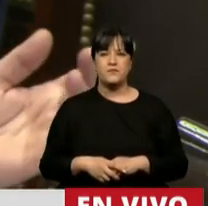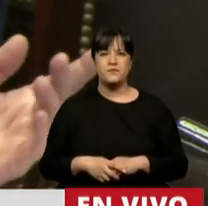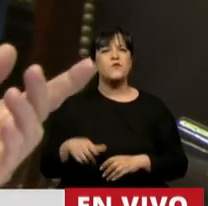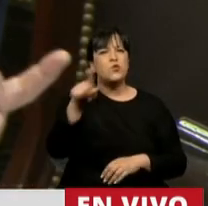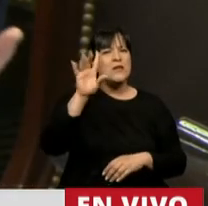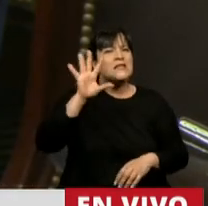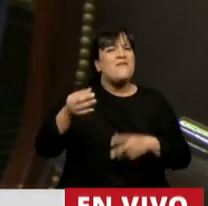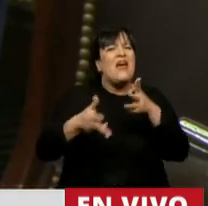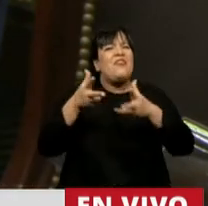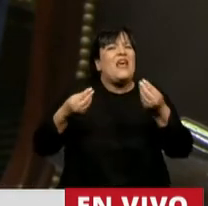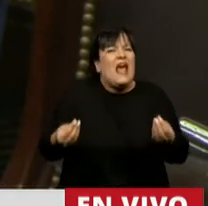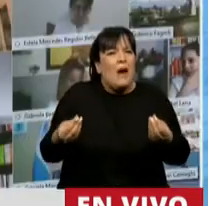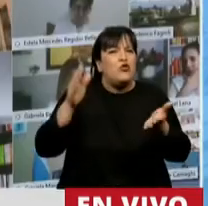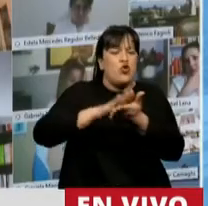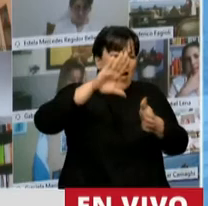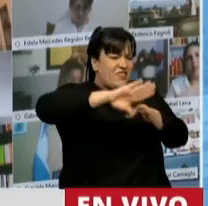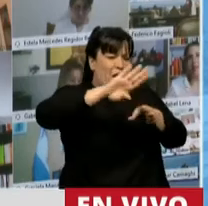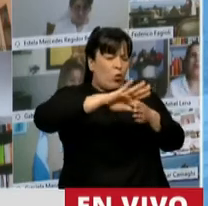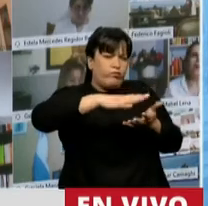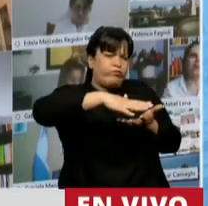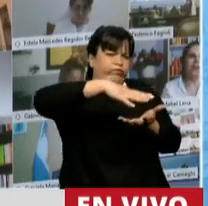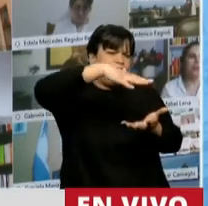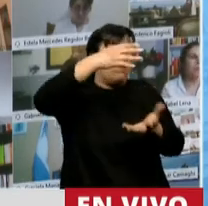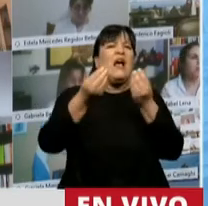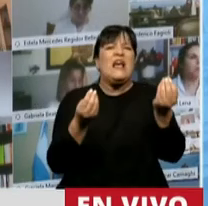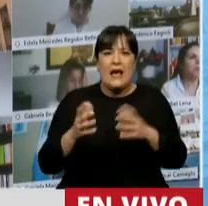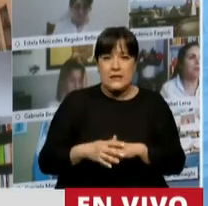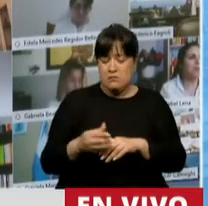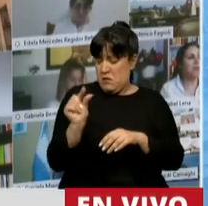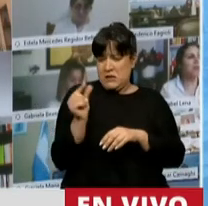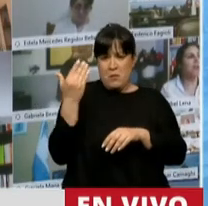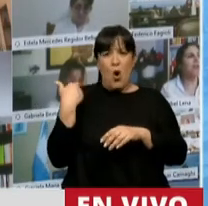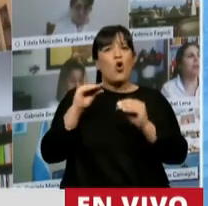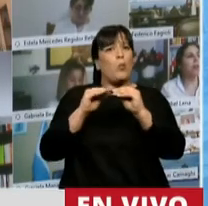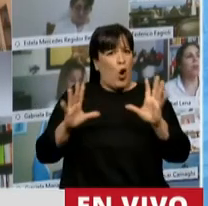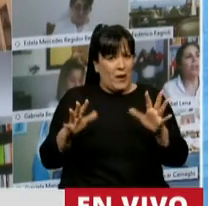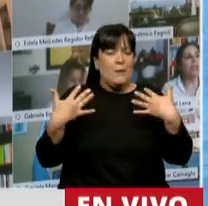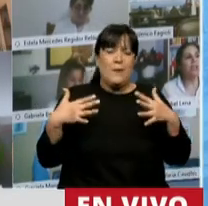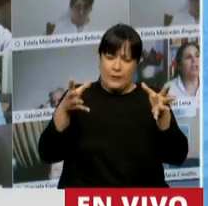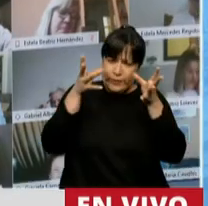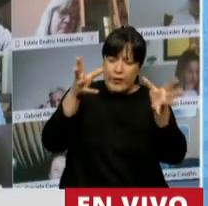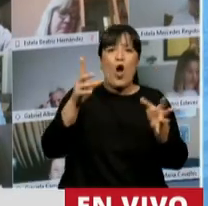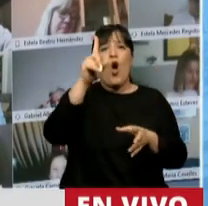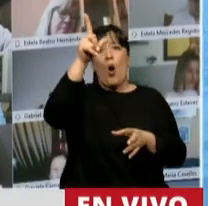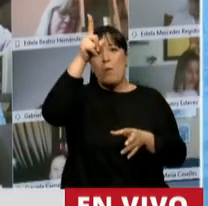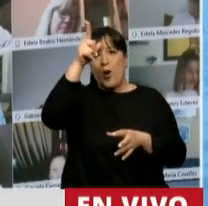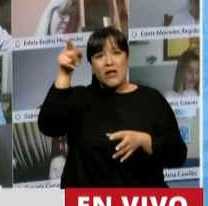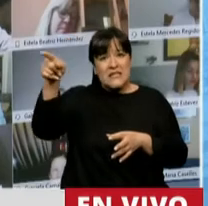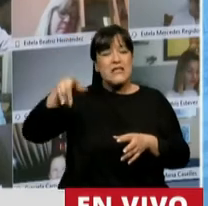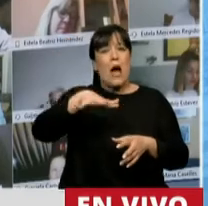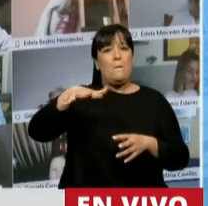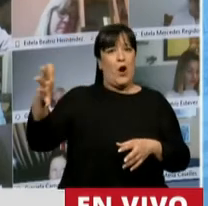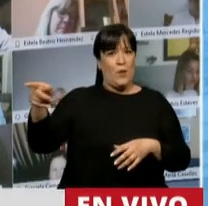¿Saben de qué les estoy hablando cuando digo sobre endeudamiento? Hace muy poquito hubo un problema muy serio con la policía de la provincia de Buenos Aires.